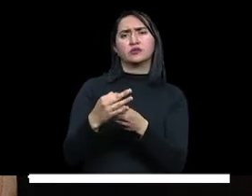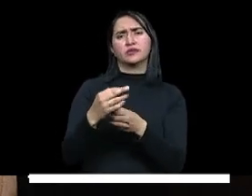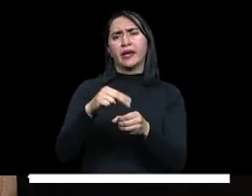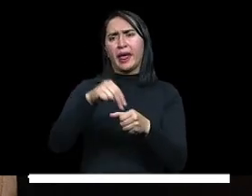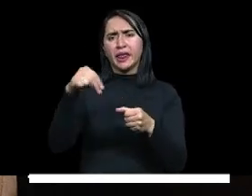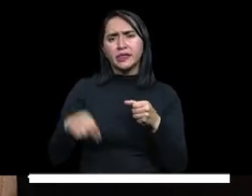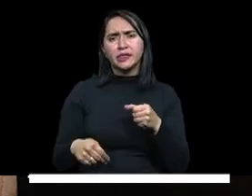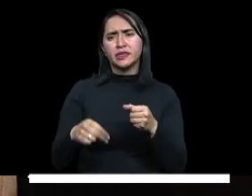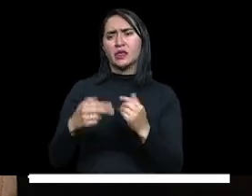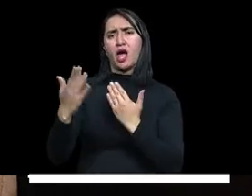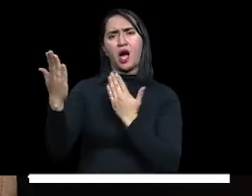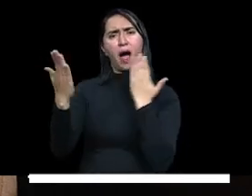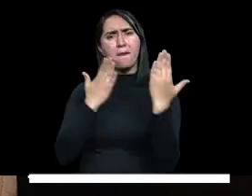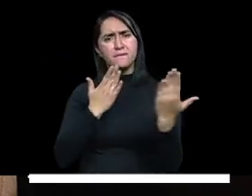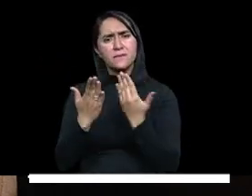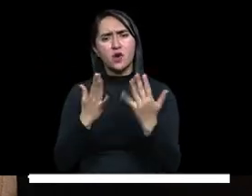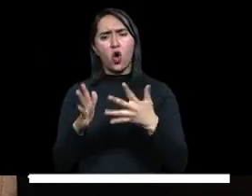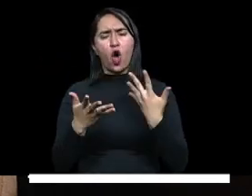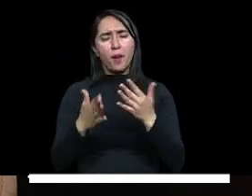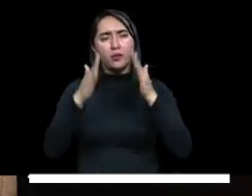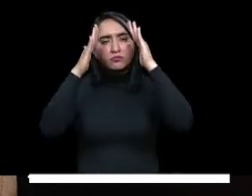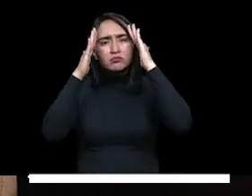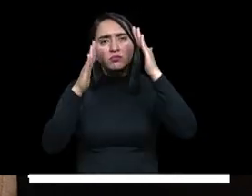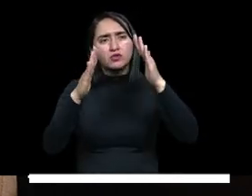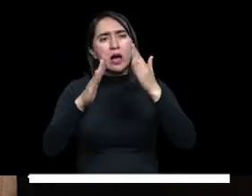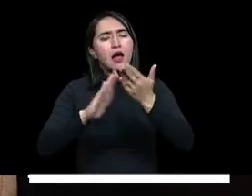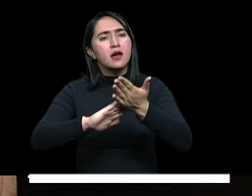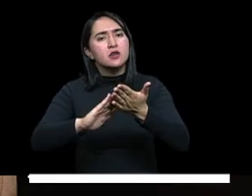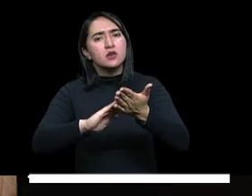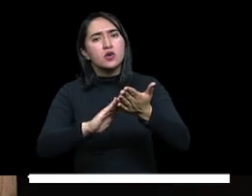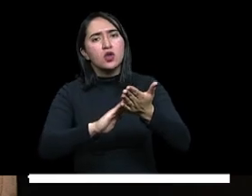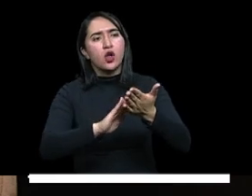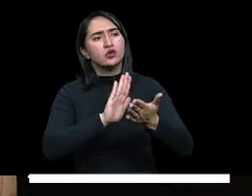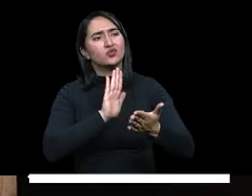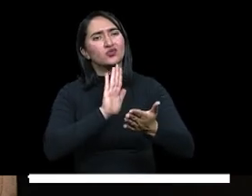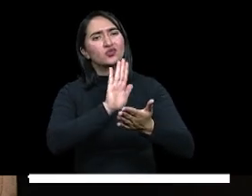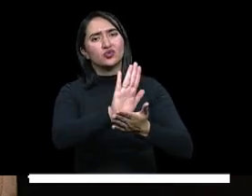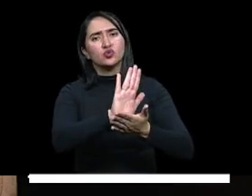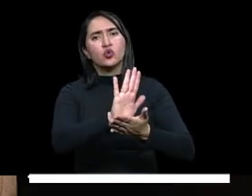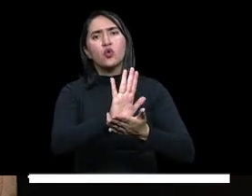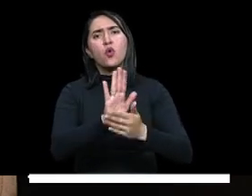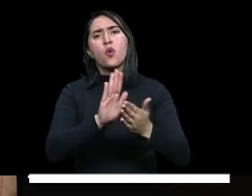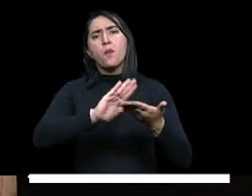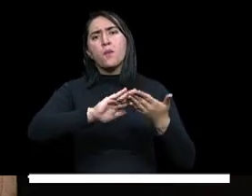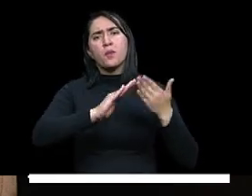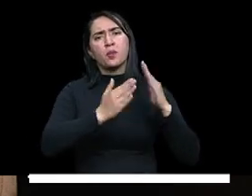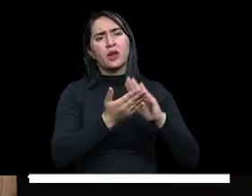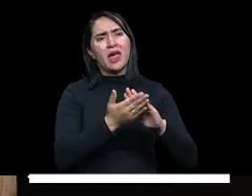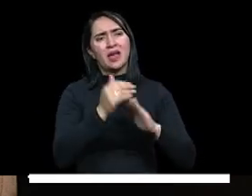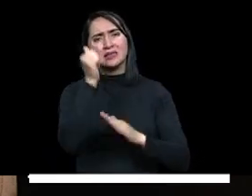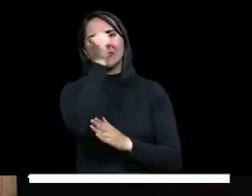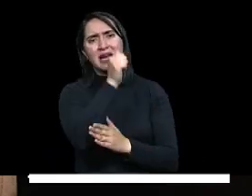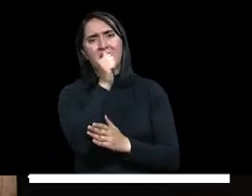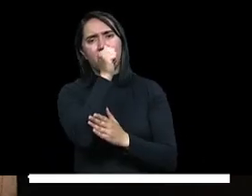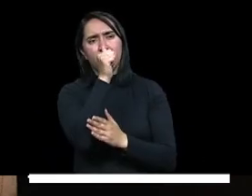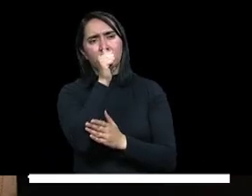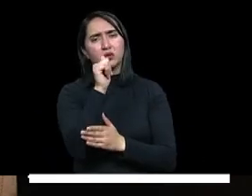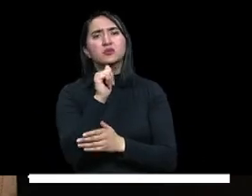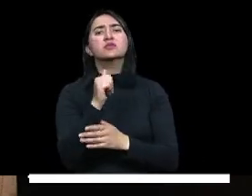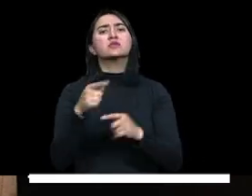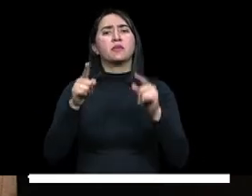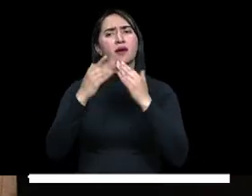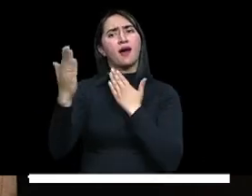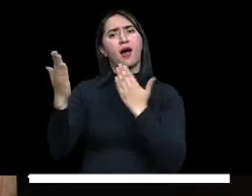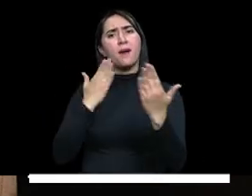más de 3 mil 800 estudiantes de los pueblos Cancuamo, Siquani, comunidades afrodescendientes y campesinas de los